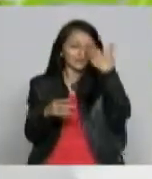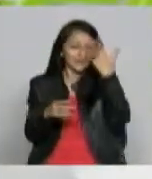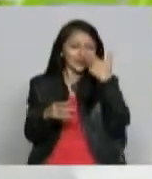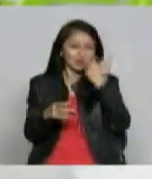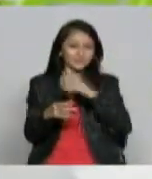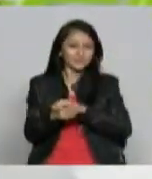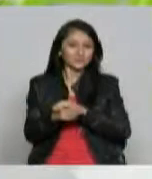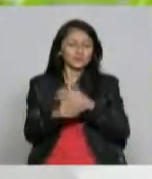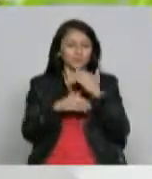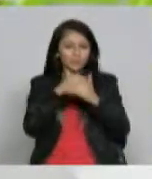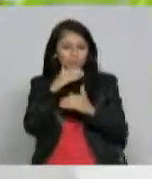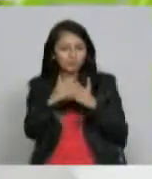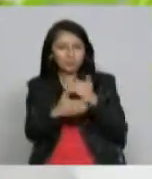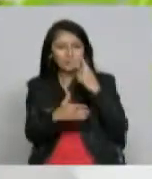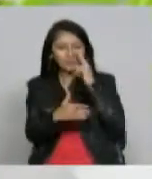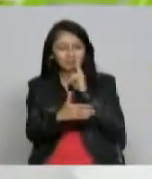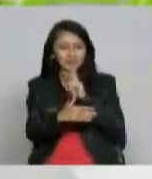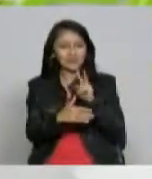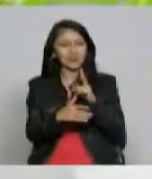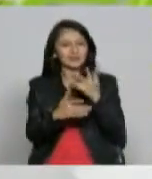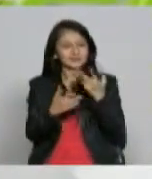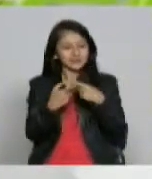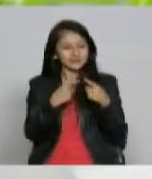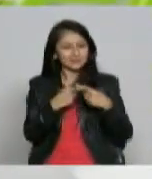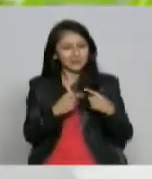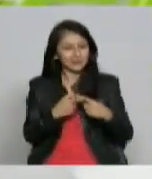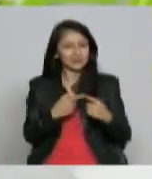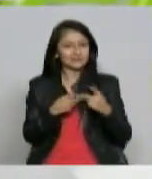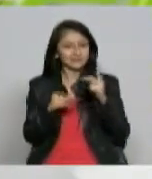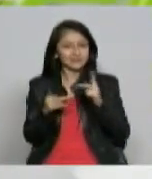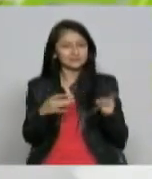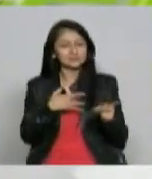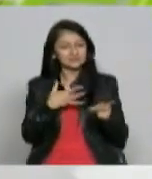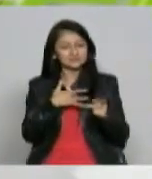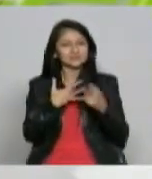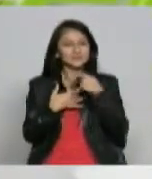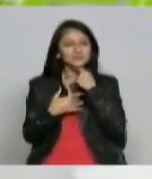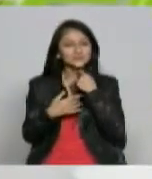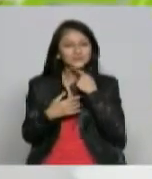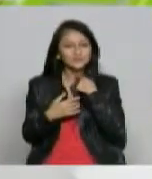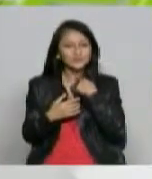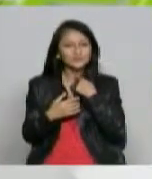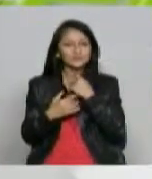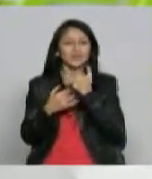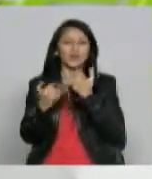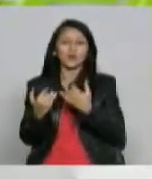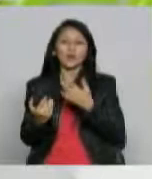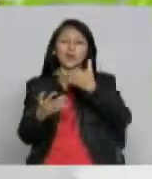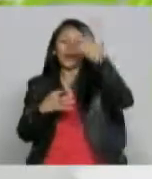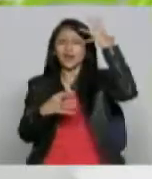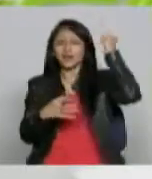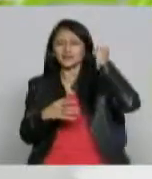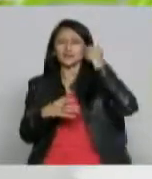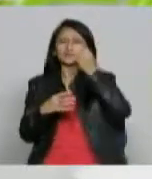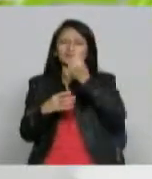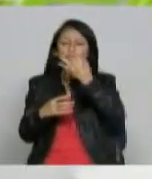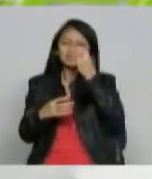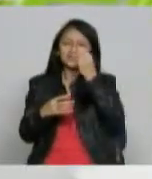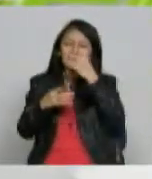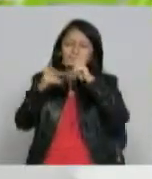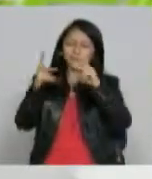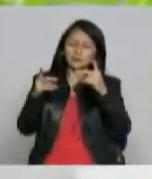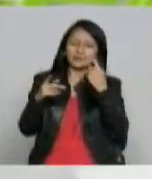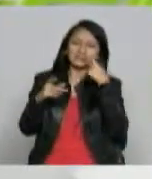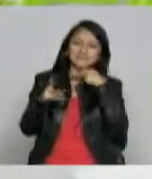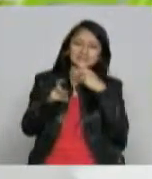podemos demostrar que es diferente a las otras mediciones cuando uno no mide el tiempo cierto y cuando las mediciones son como queda uno como con